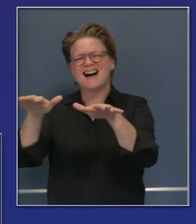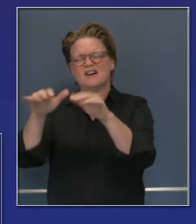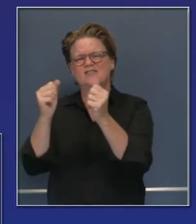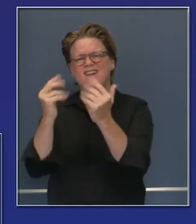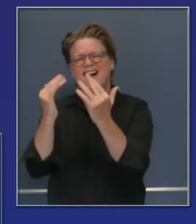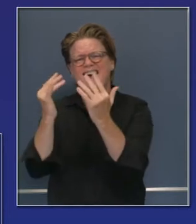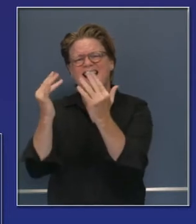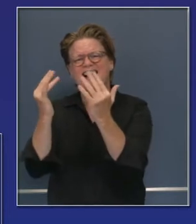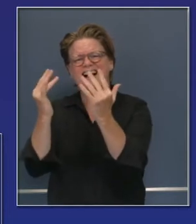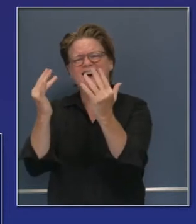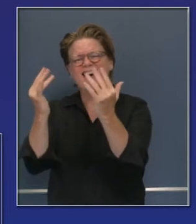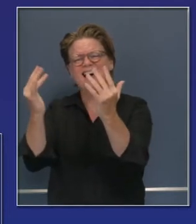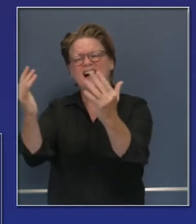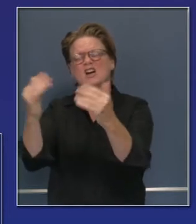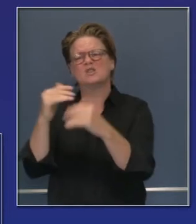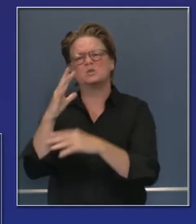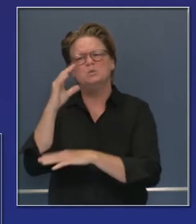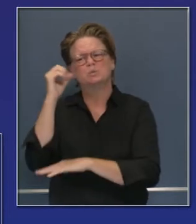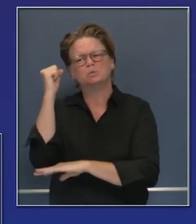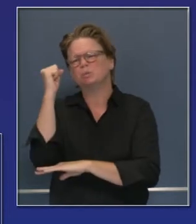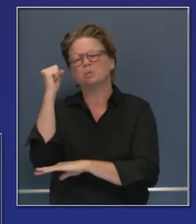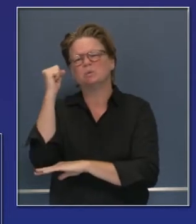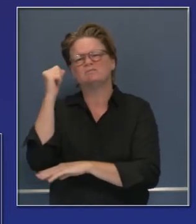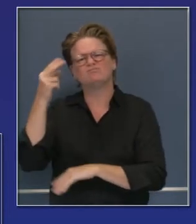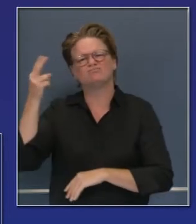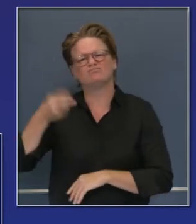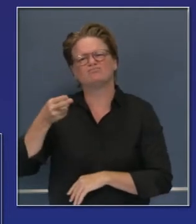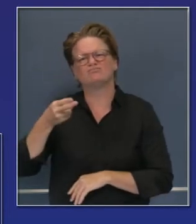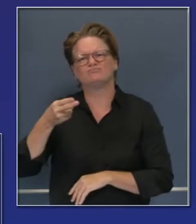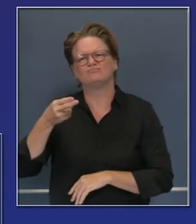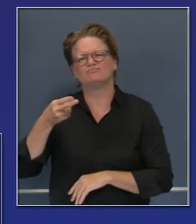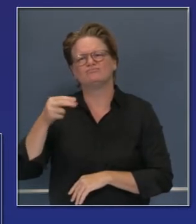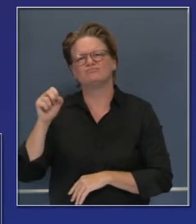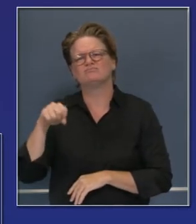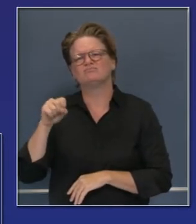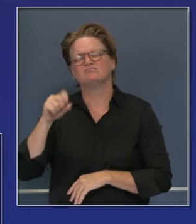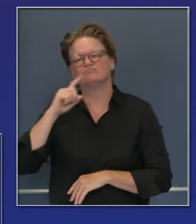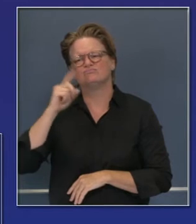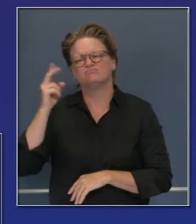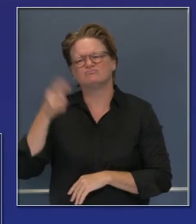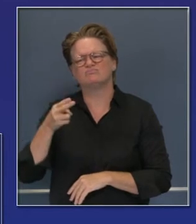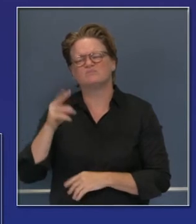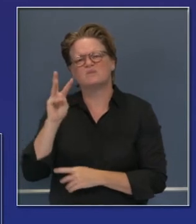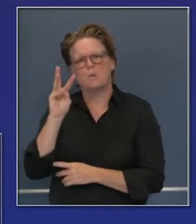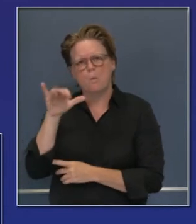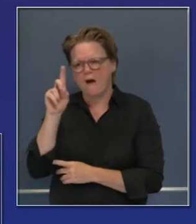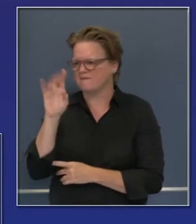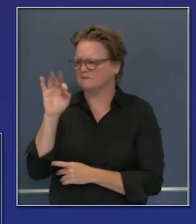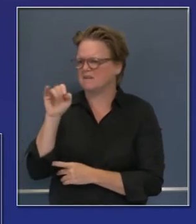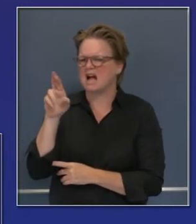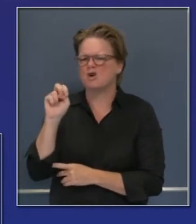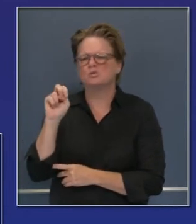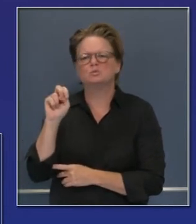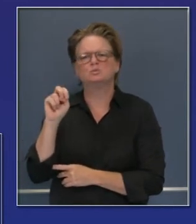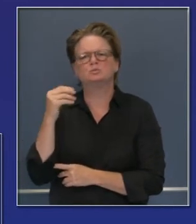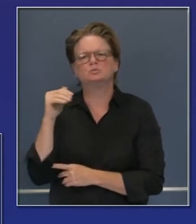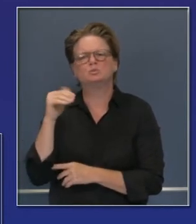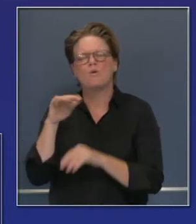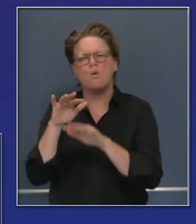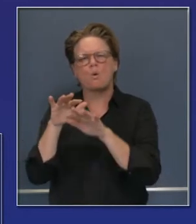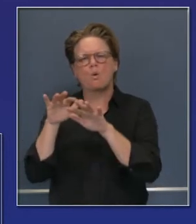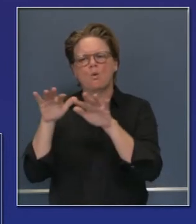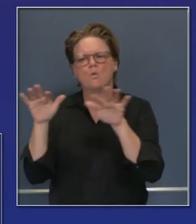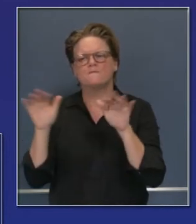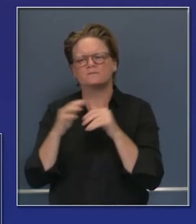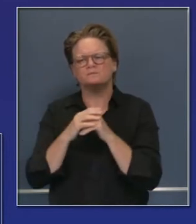no tenemos una temporada de incendio que ciertamente ha roto todos los récords. Ahora